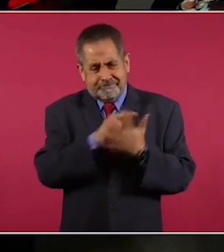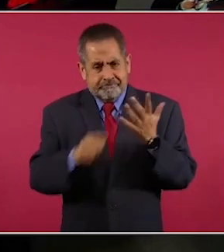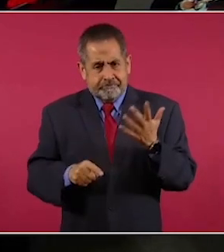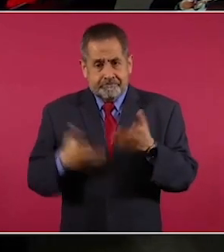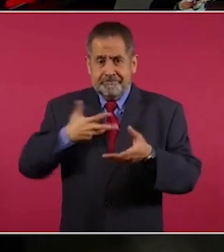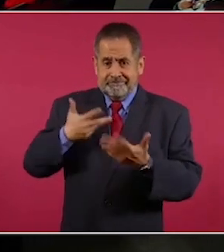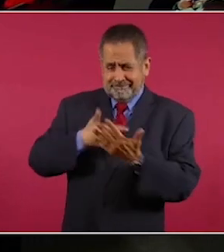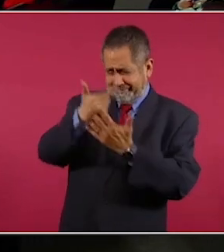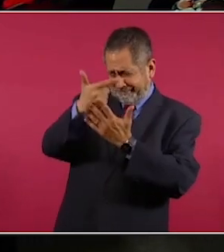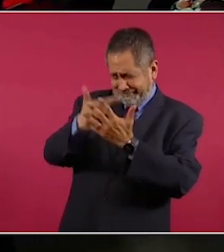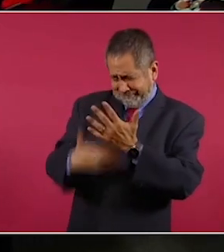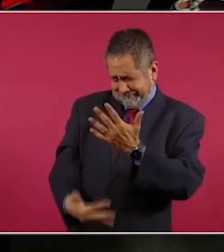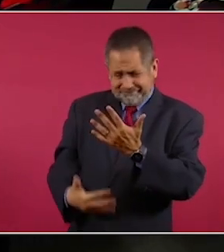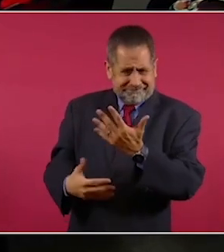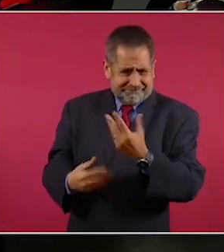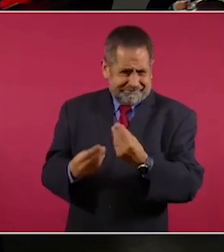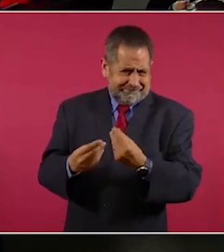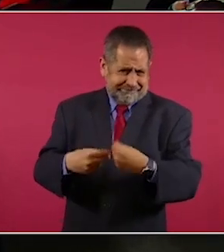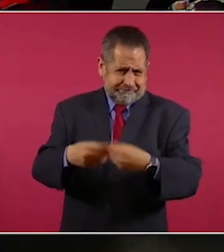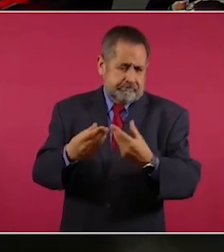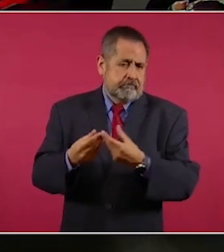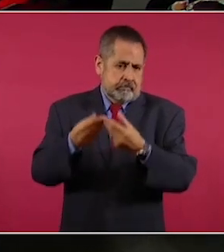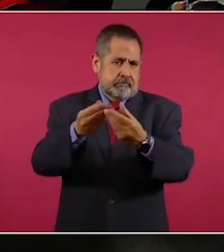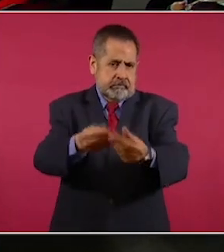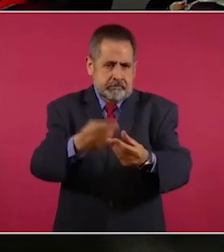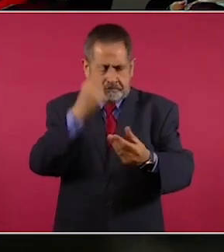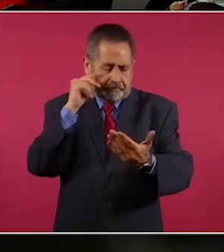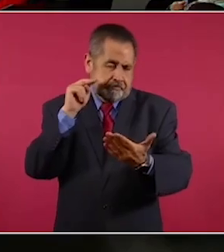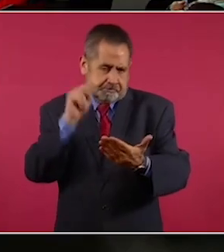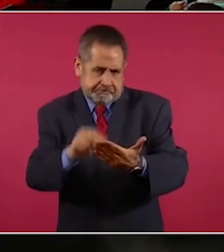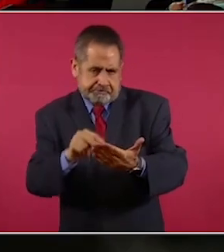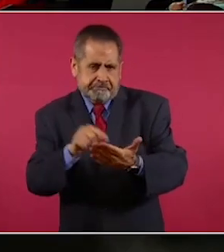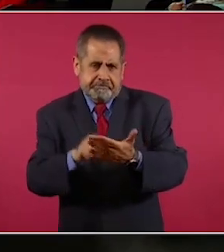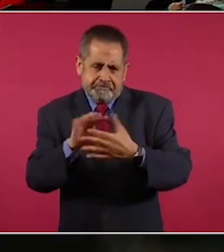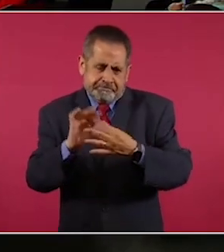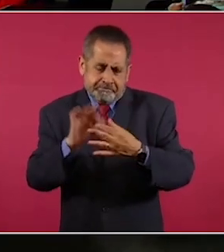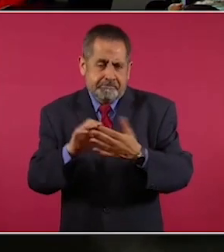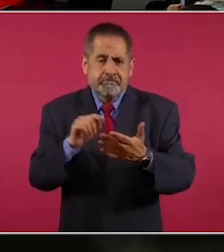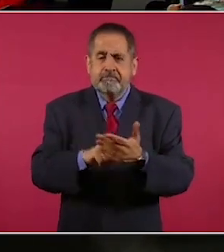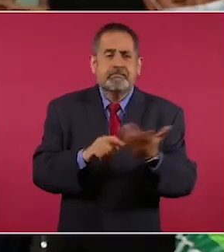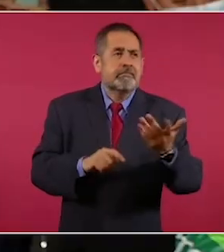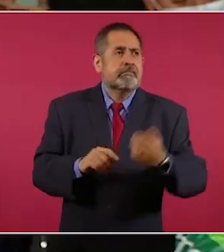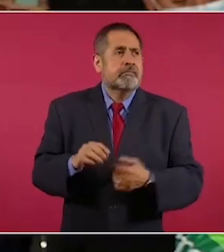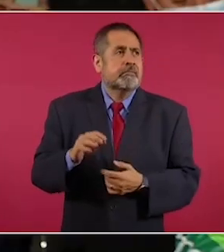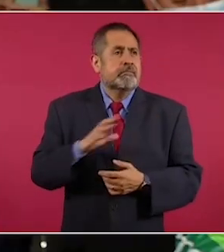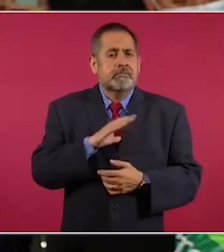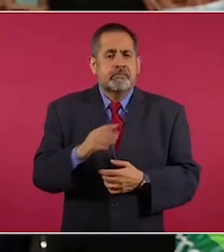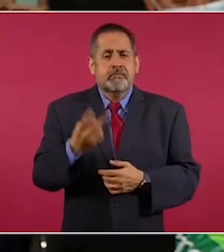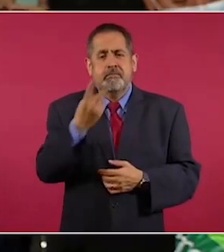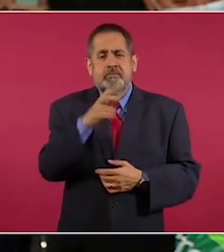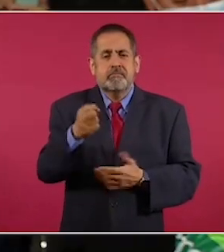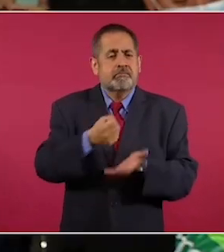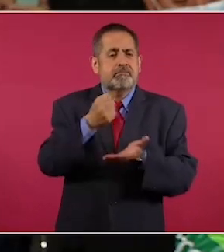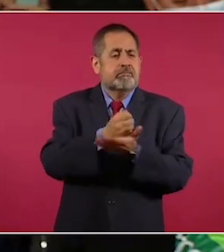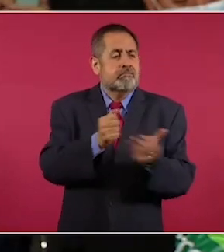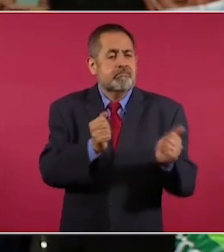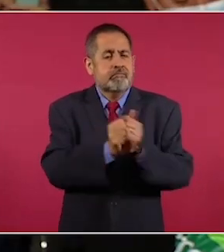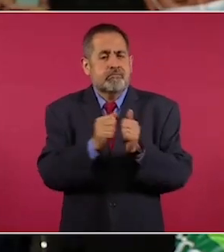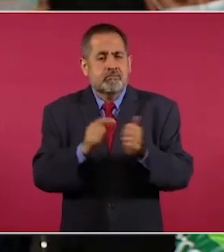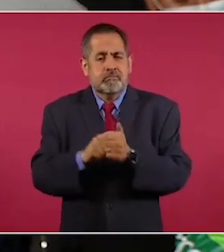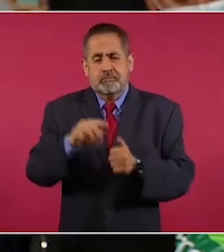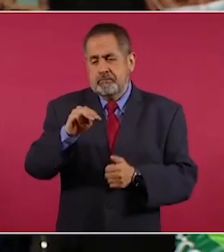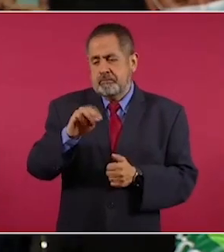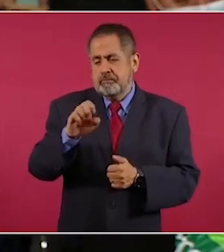aquí hay toda una lista, para no leerse, obviamente se lo voy a dejar, aquí hay detalles, incluso los más de 200 marcas a nombre de Mexicana, entre ellas